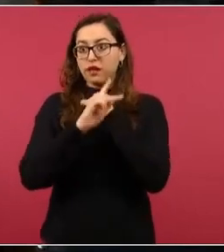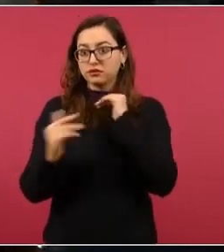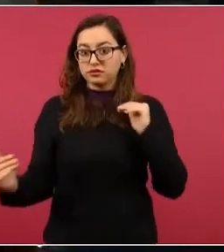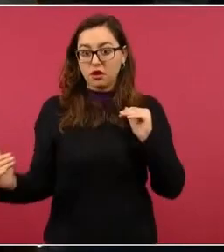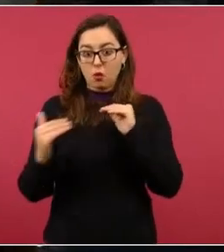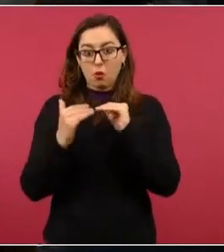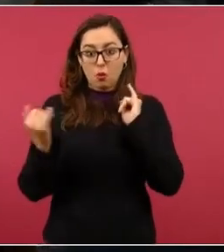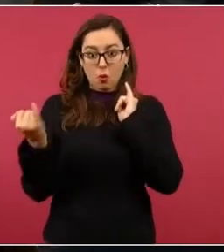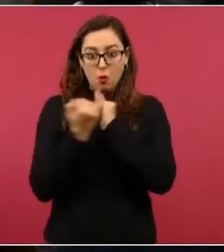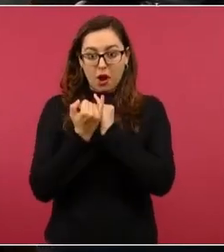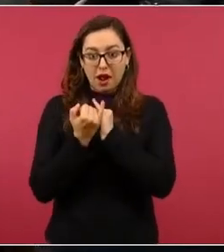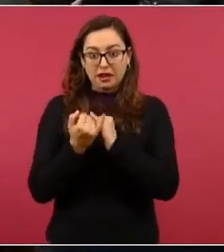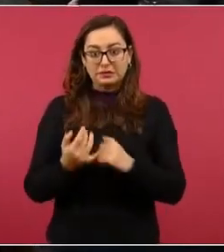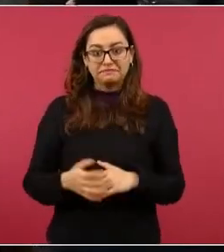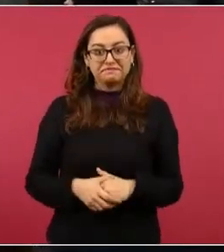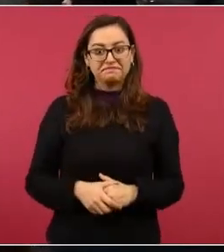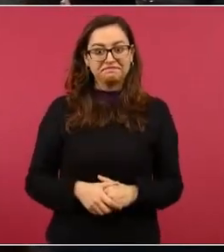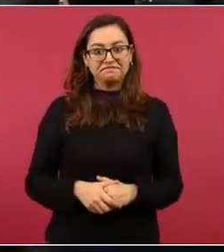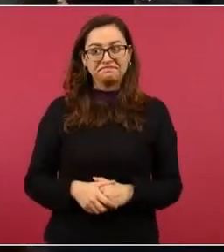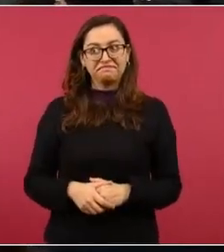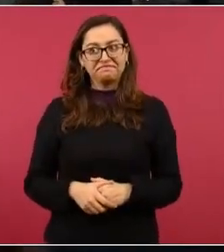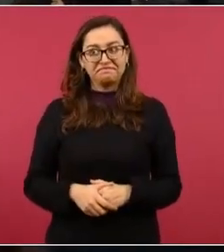que